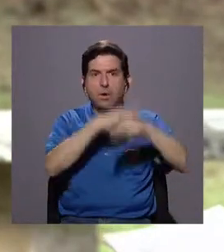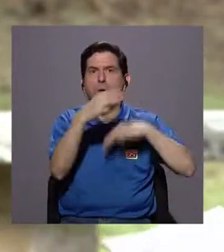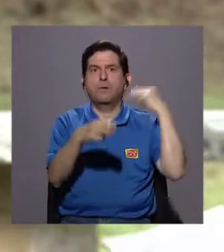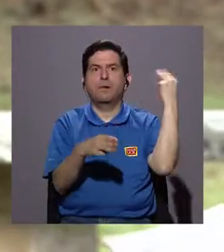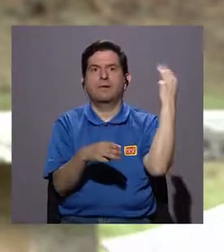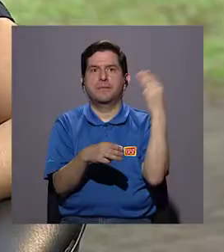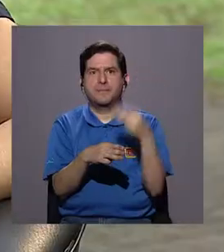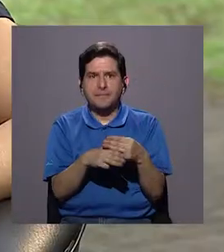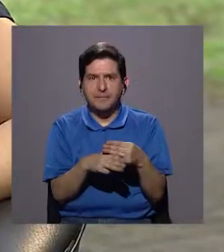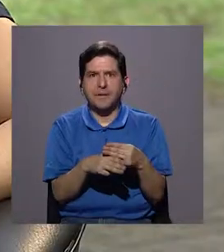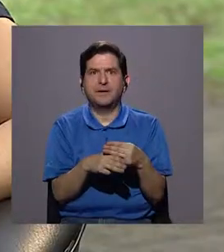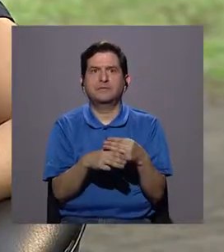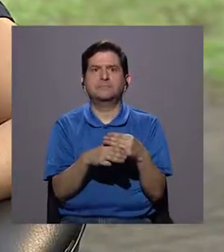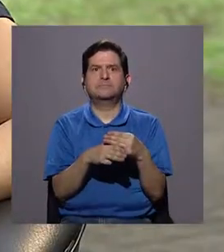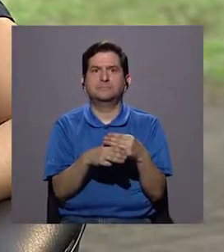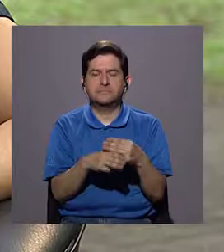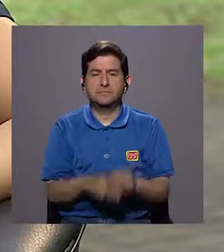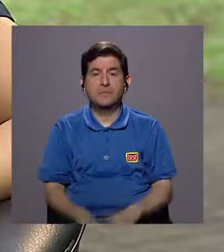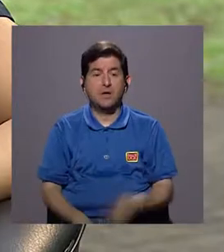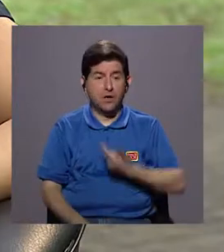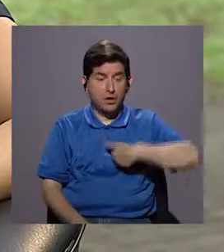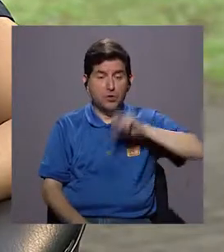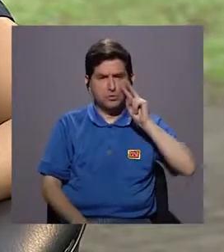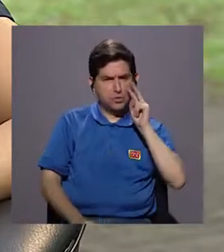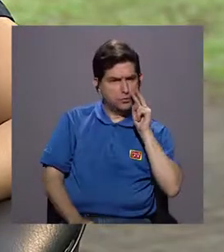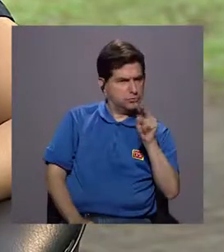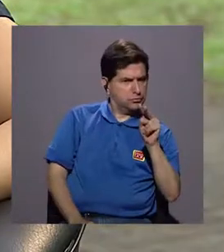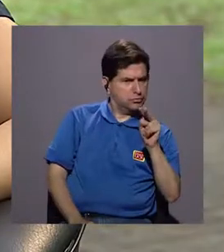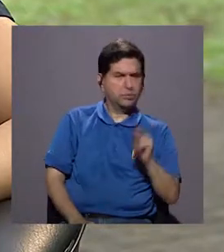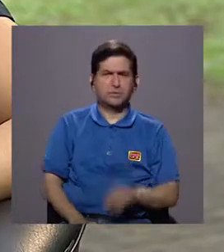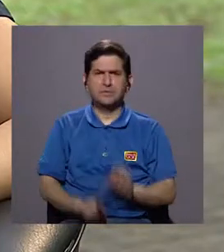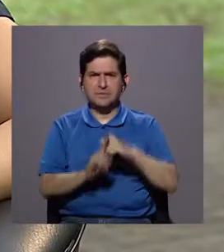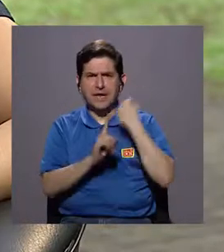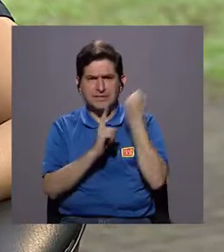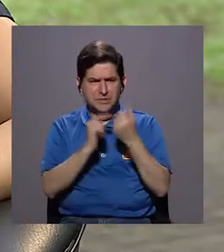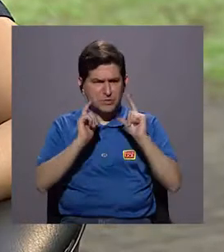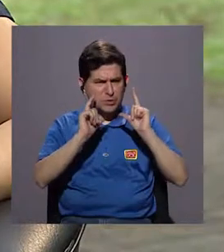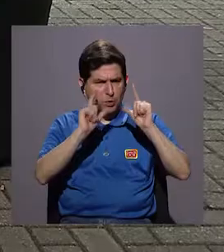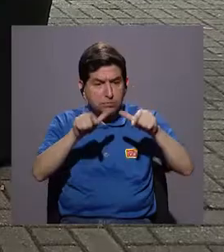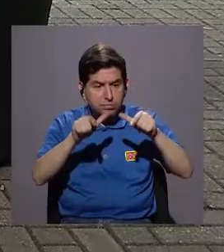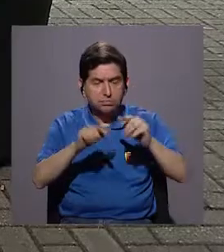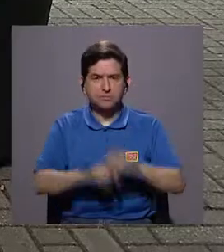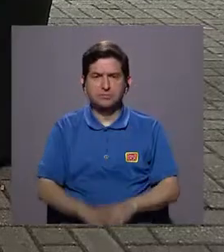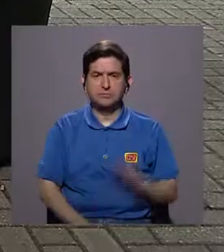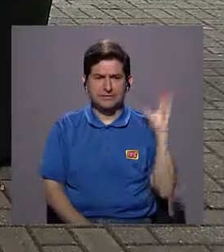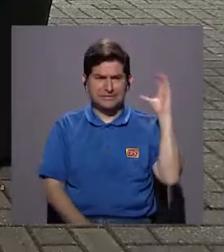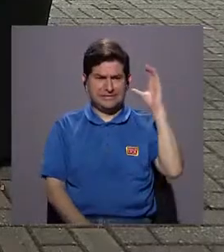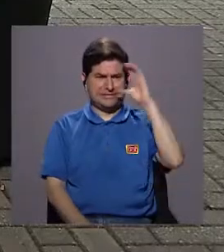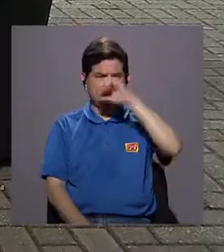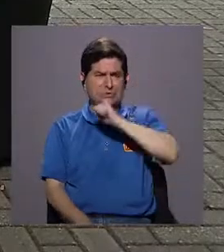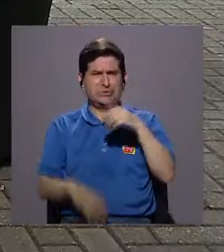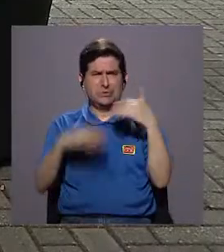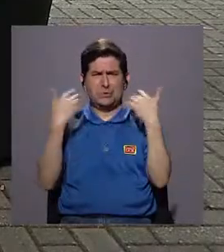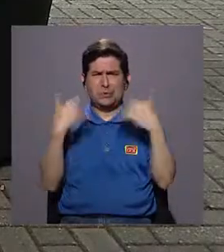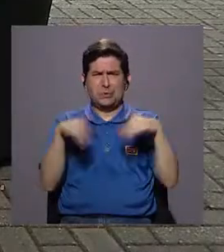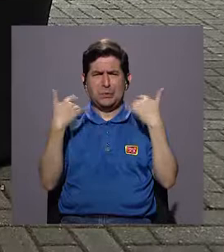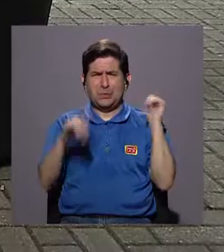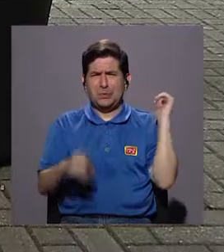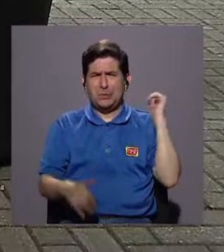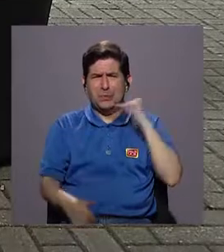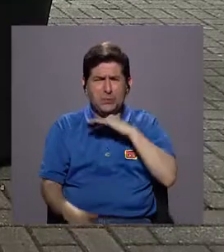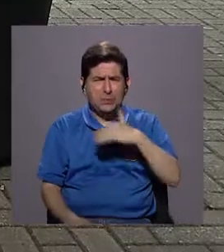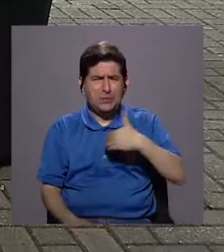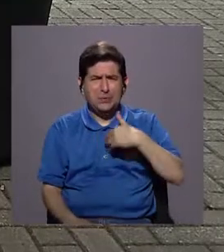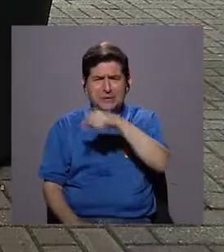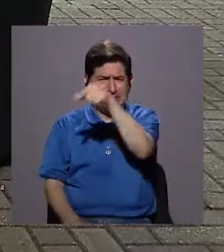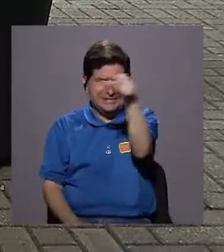mundial y que estamos volviendo nuestra mirada hacia estos residuos, darnos cuenta del grado de contaminación